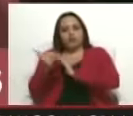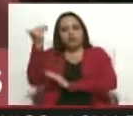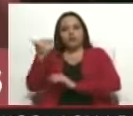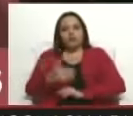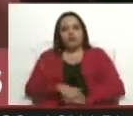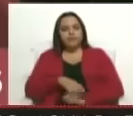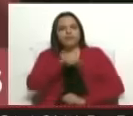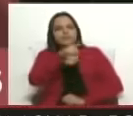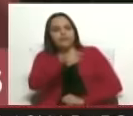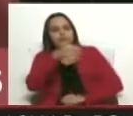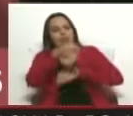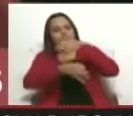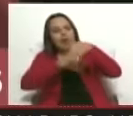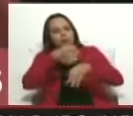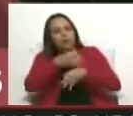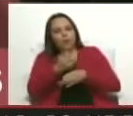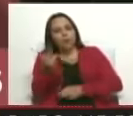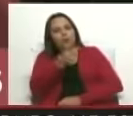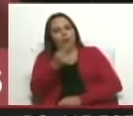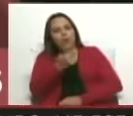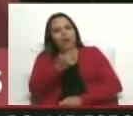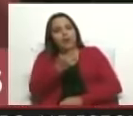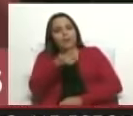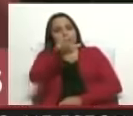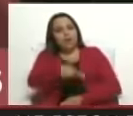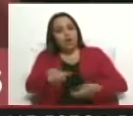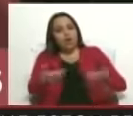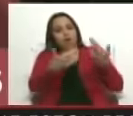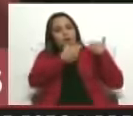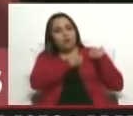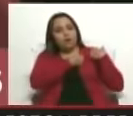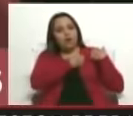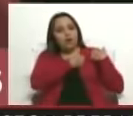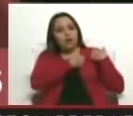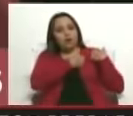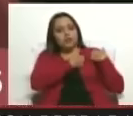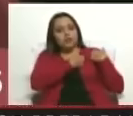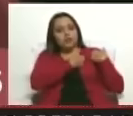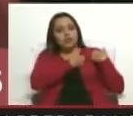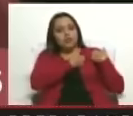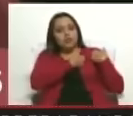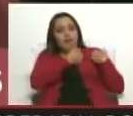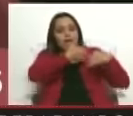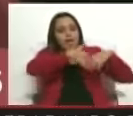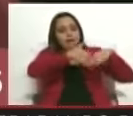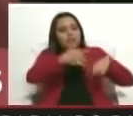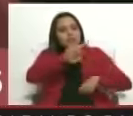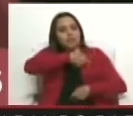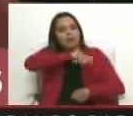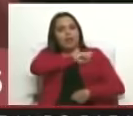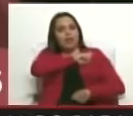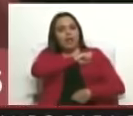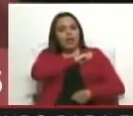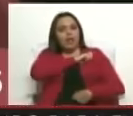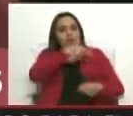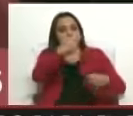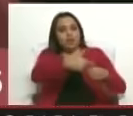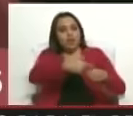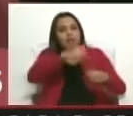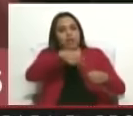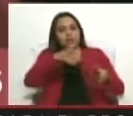declaración conjunta tanto del representante de... El señor Grea de Repsol. El señor Grea de Repsol y el presidente